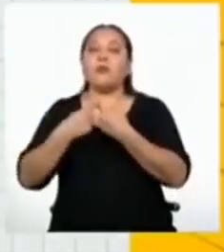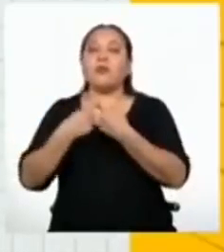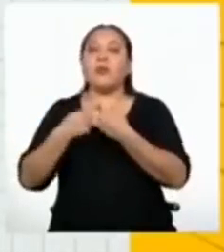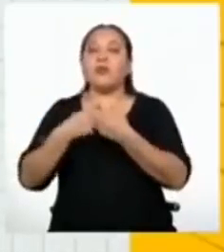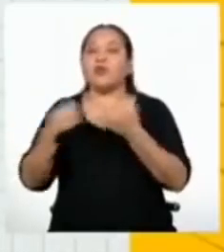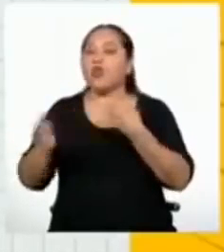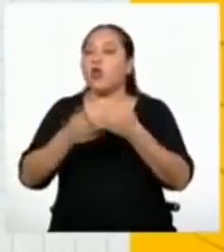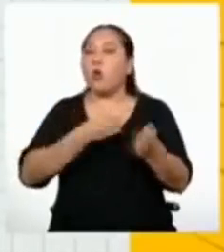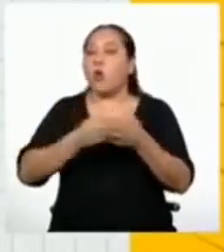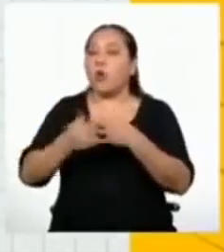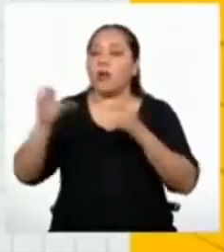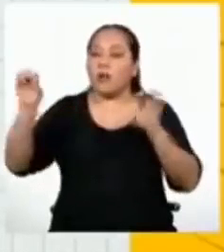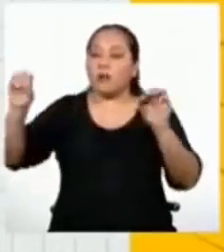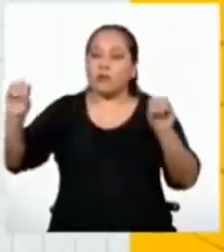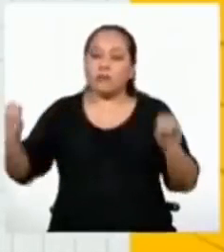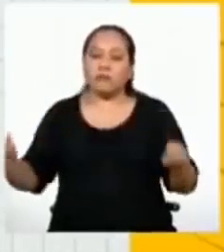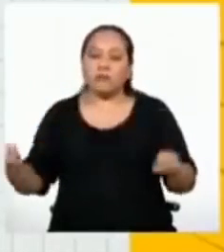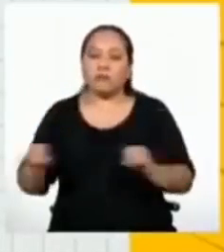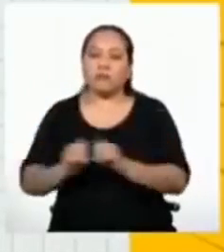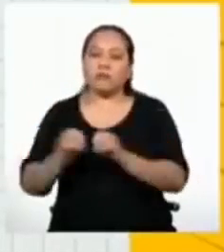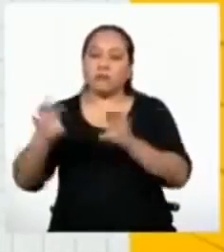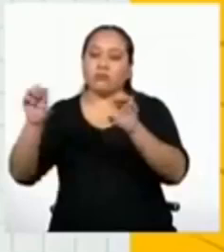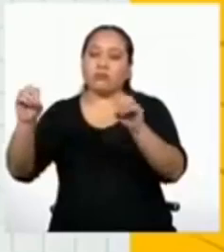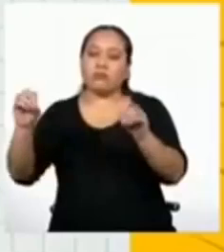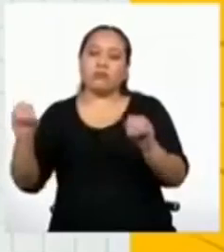equidistantes.